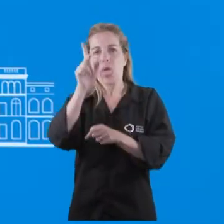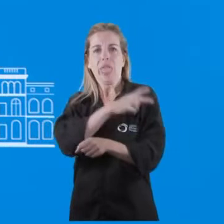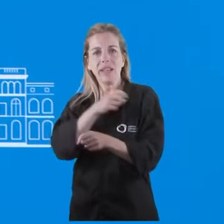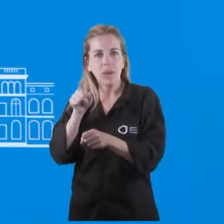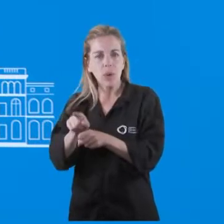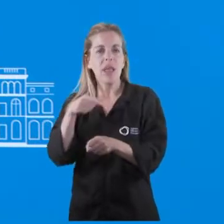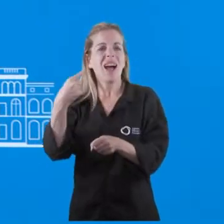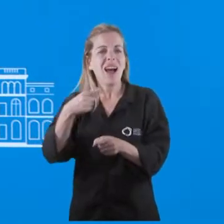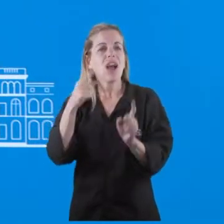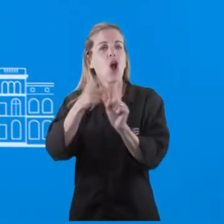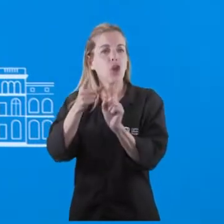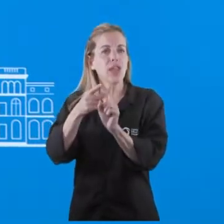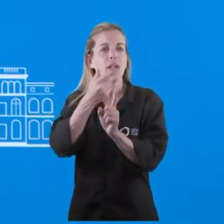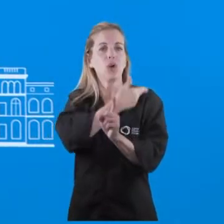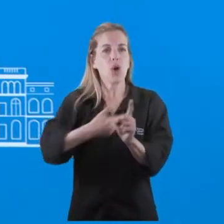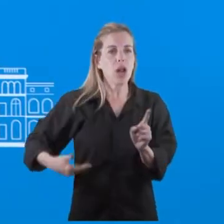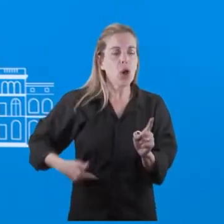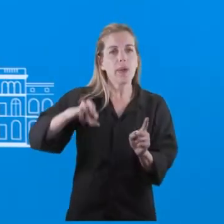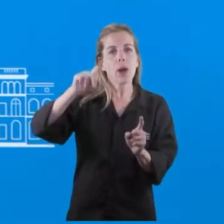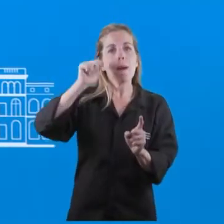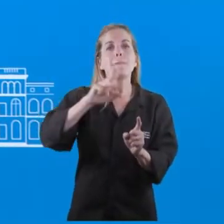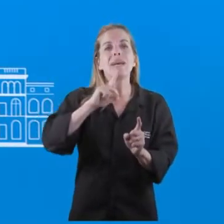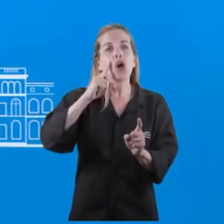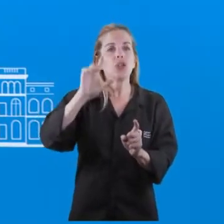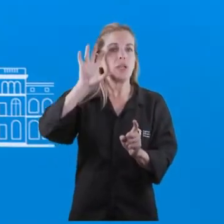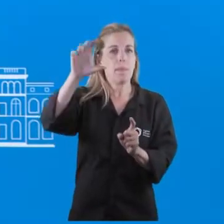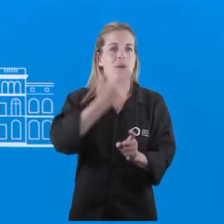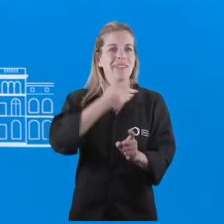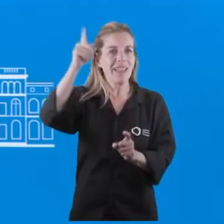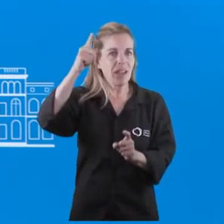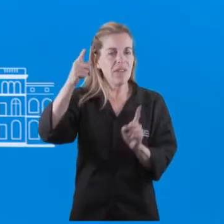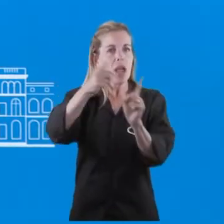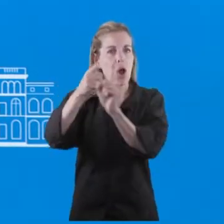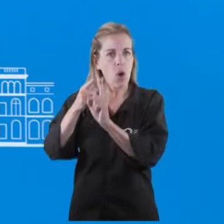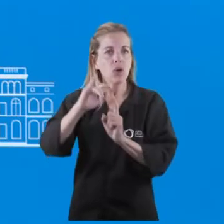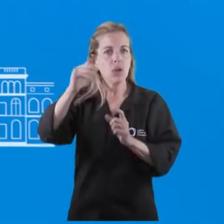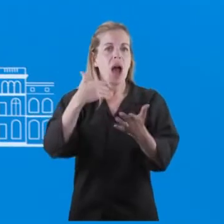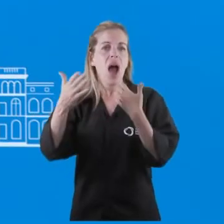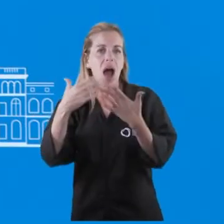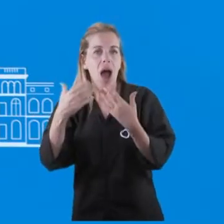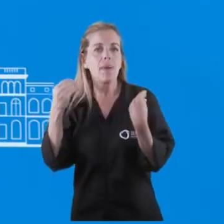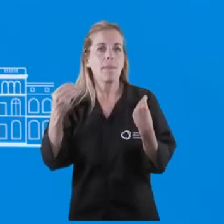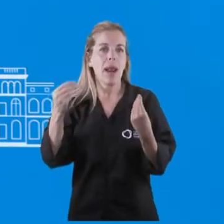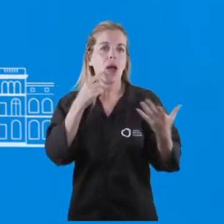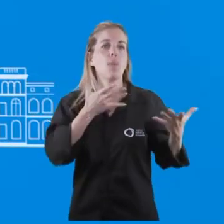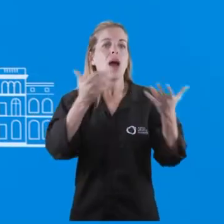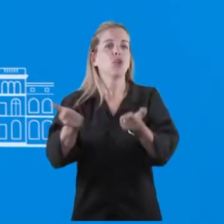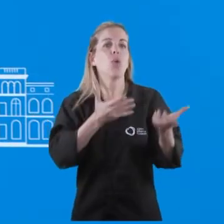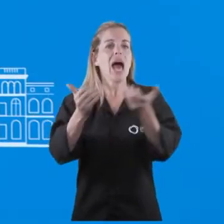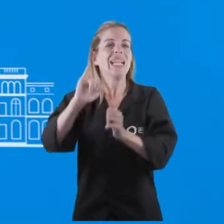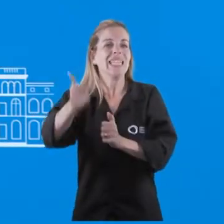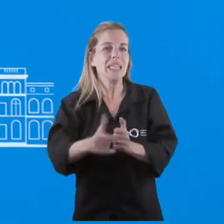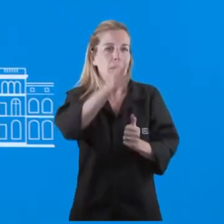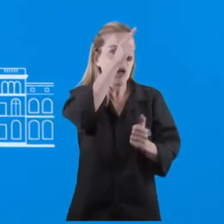permanentemente con el gobernador Perotti y con todas las fuerzas en la provincia de Santa Fe para colaborar desde las fuerzas